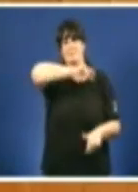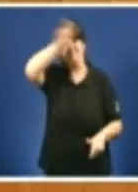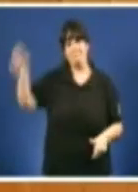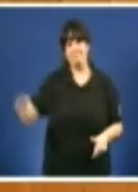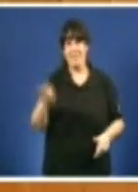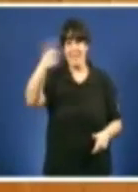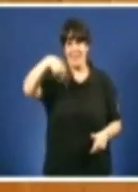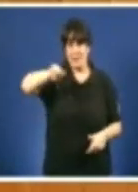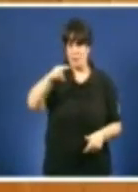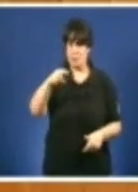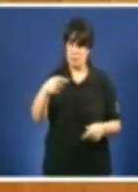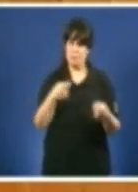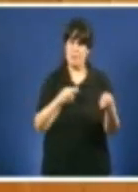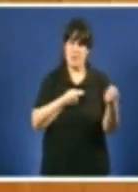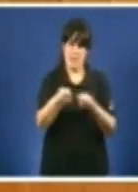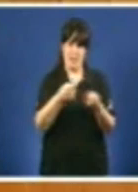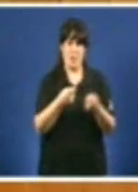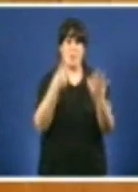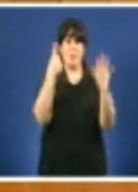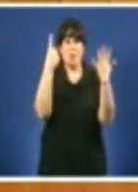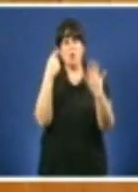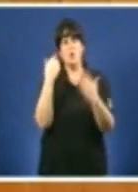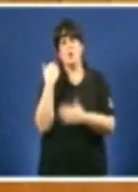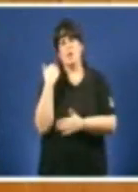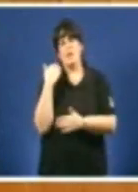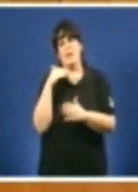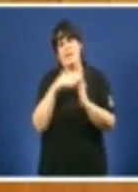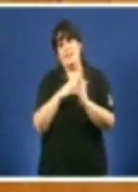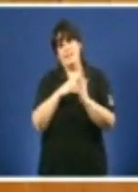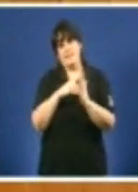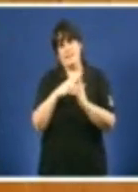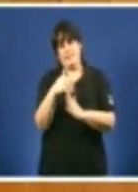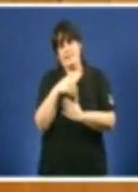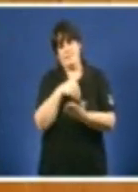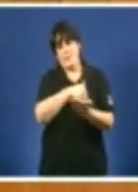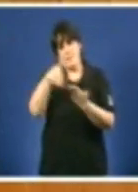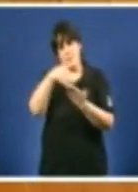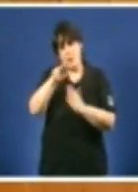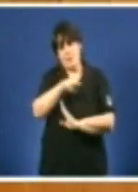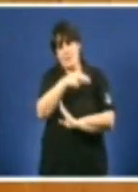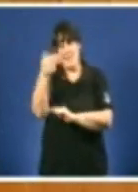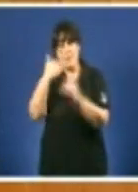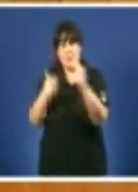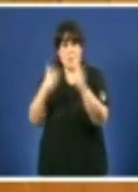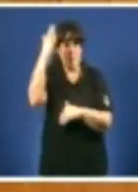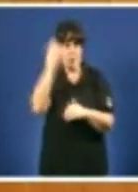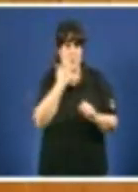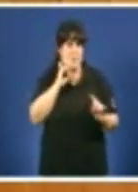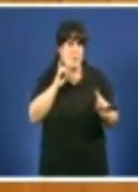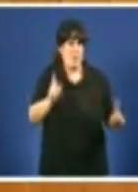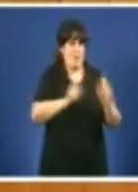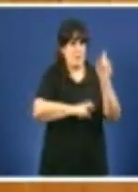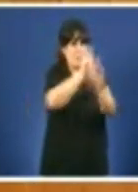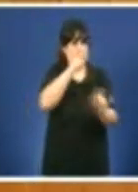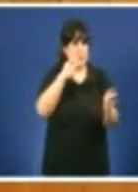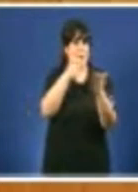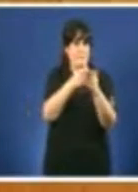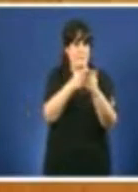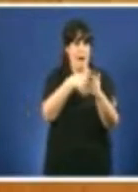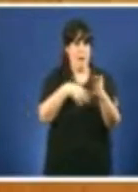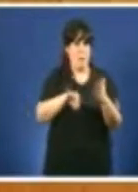máis de 6.000 millóns de euros Haberá un sistema dual para as persoas que podan pagar e para as que non podan pagar